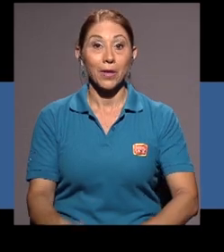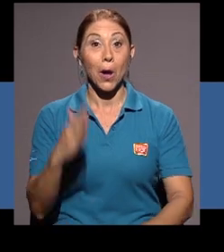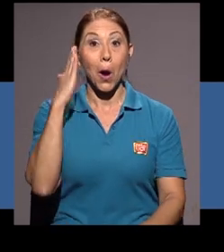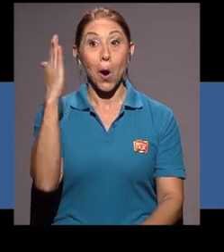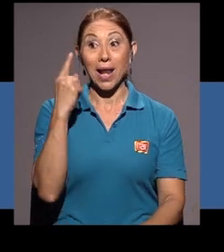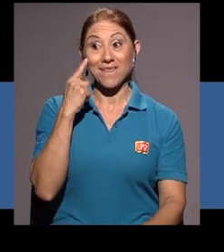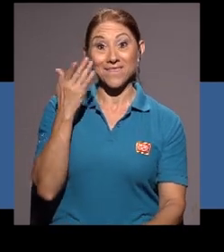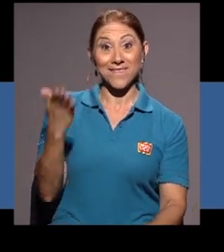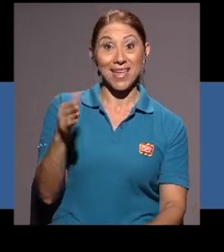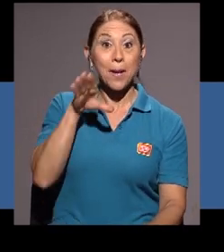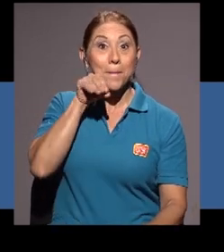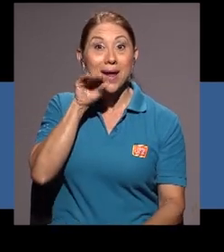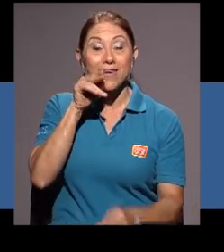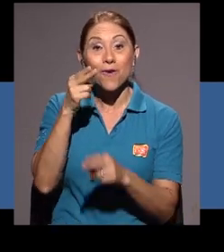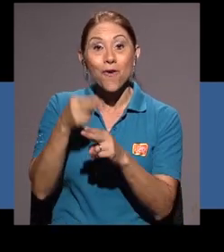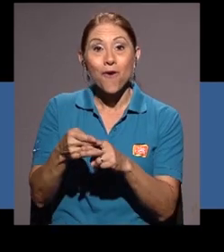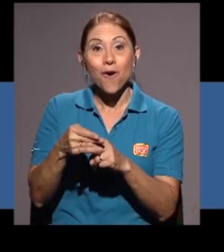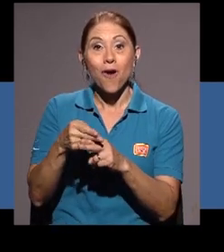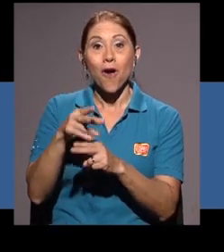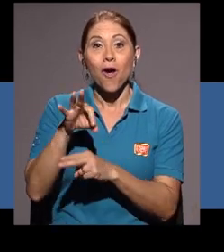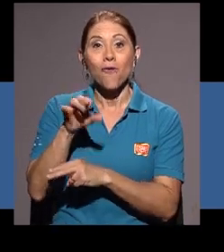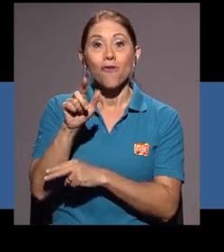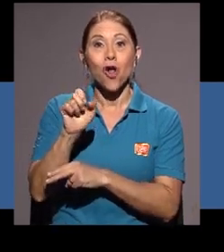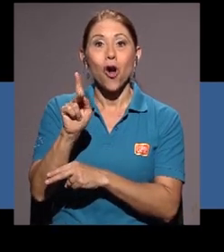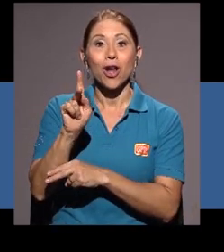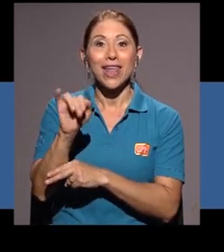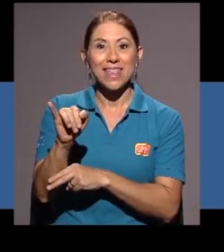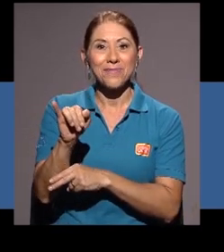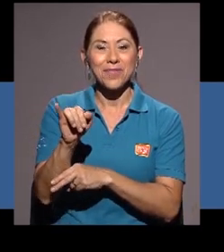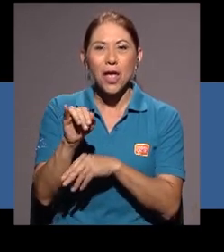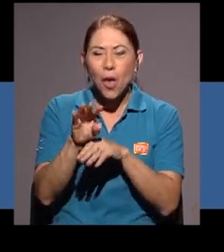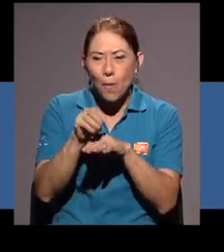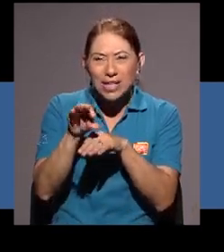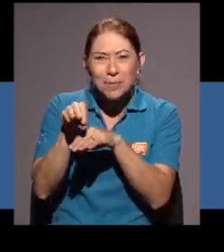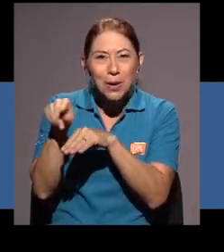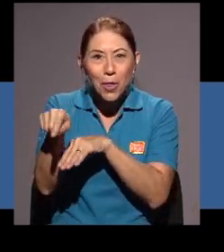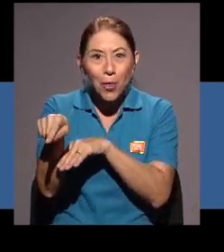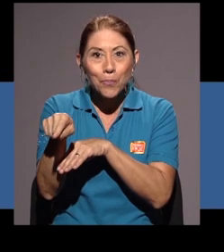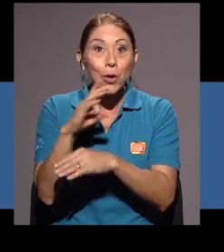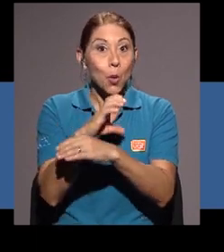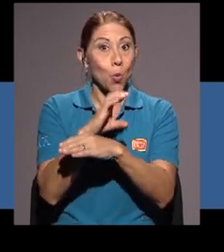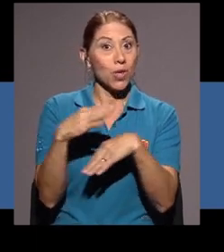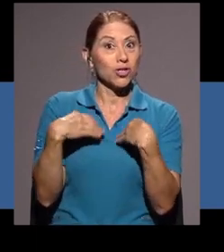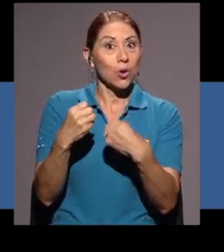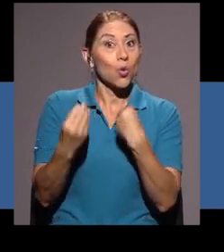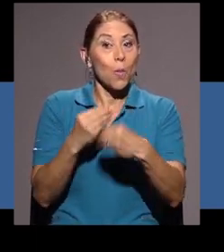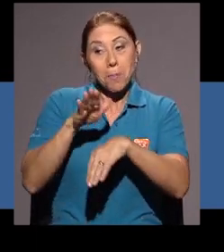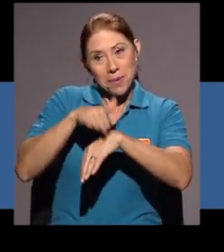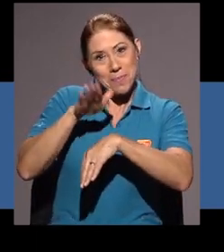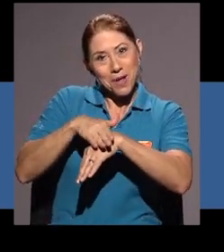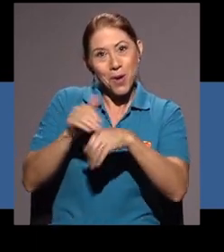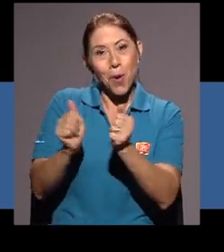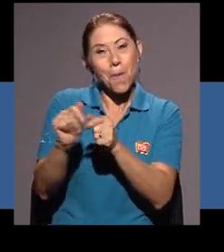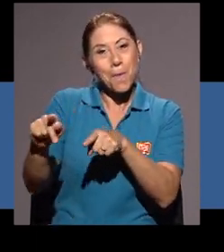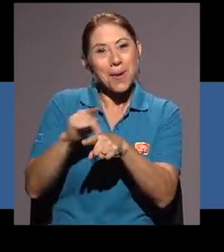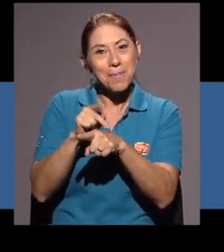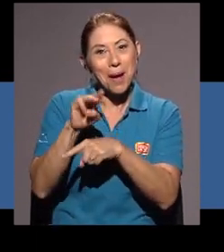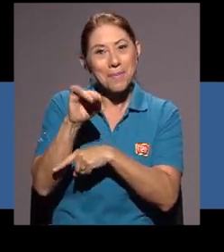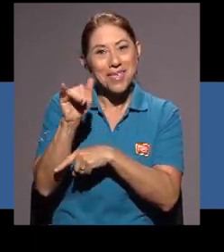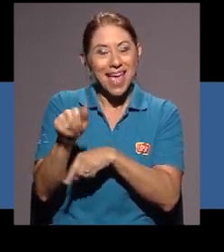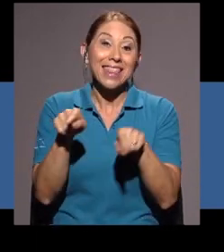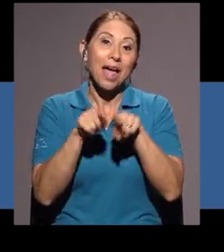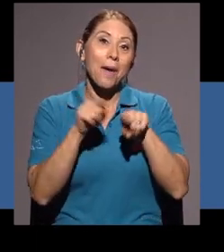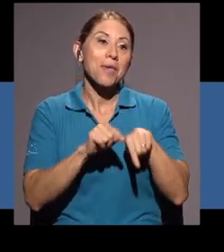Hola, ese que ven ahí es mi perro Floki, el más peludo. Yo cuido su salud dejándolo jugar con su prima mía